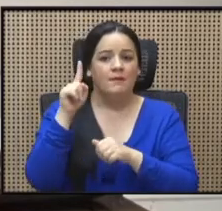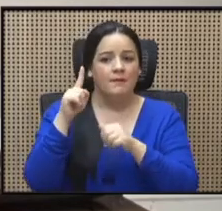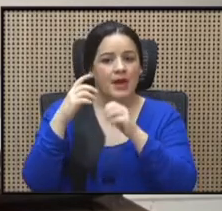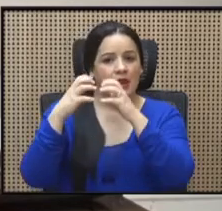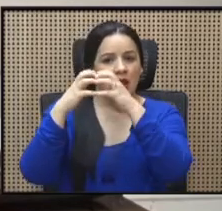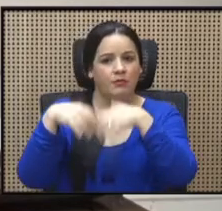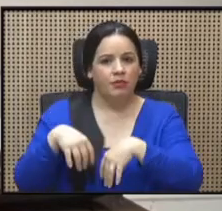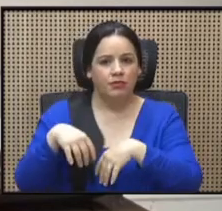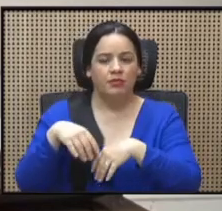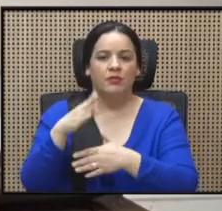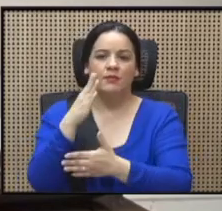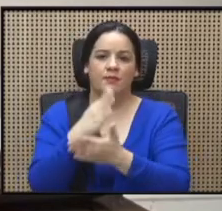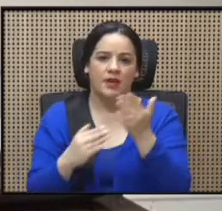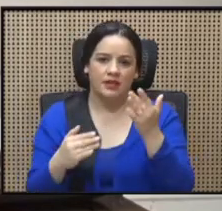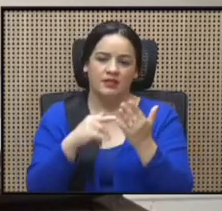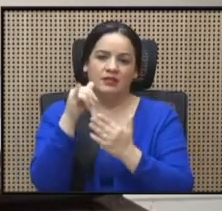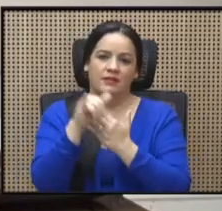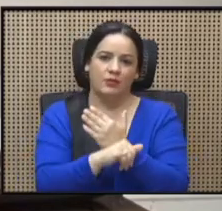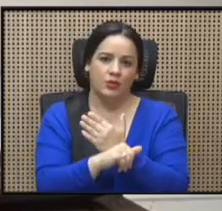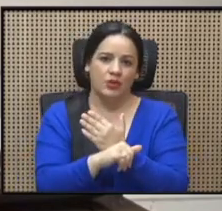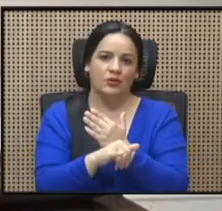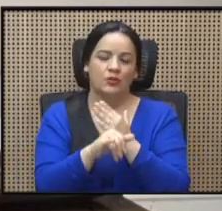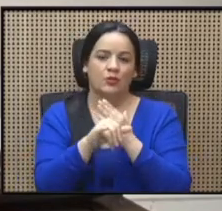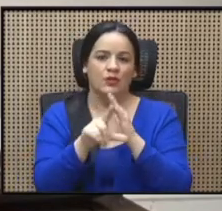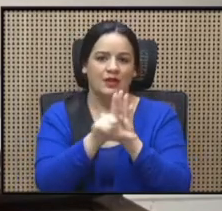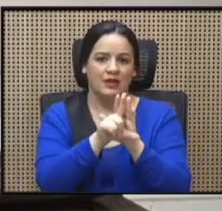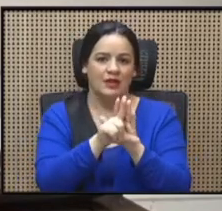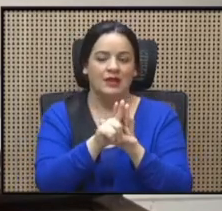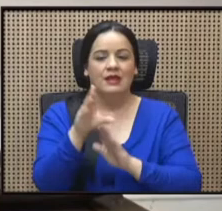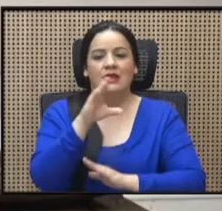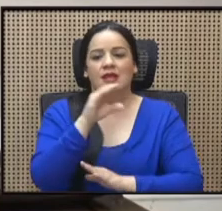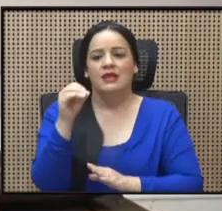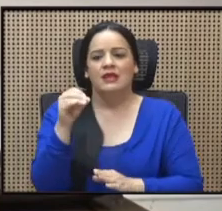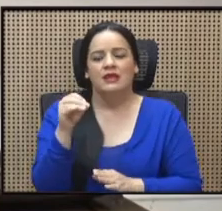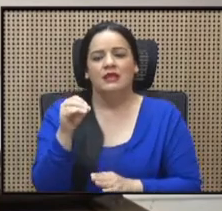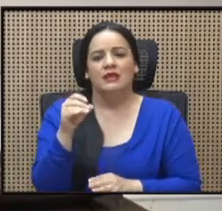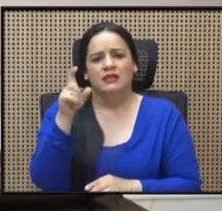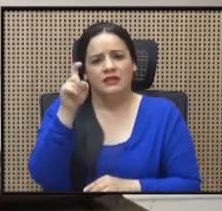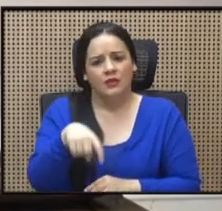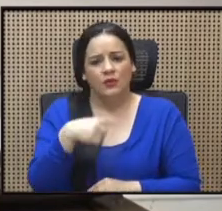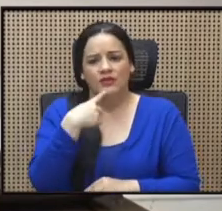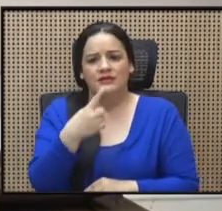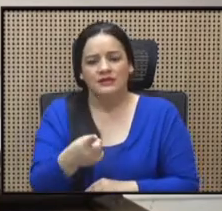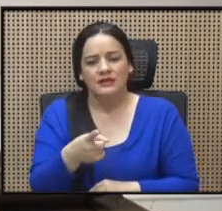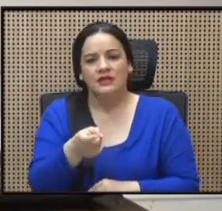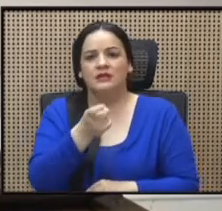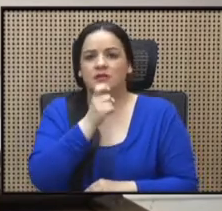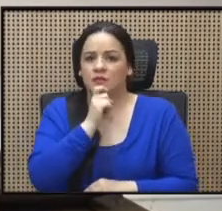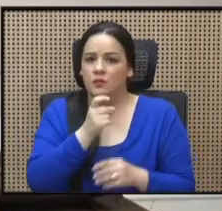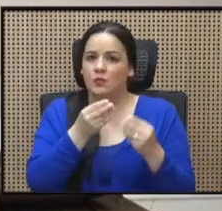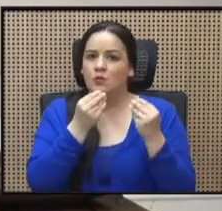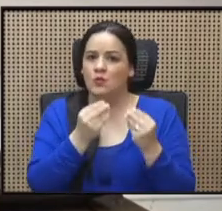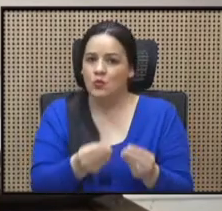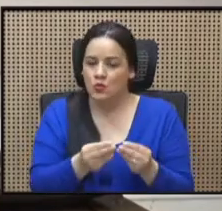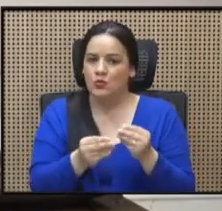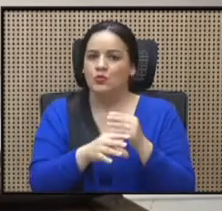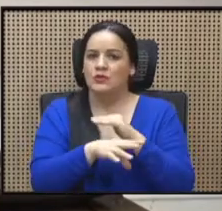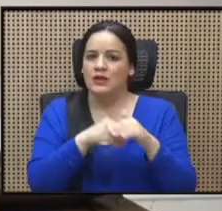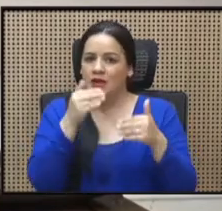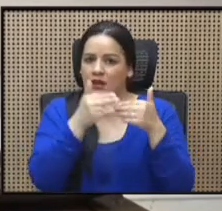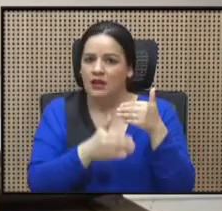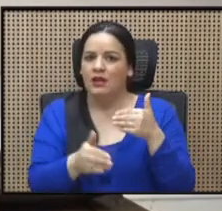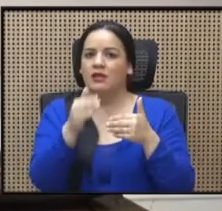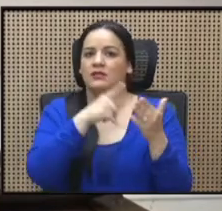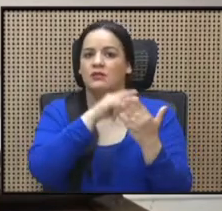de este proyecto de ley. Que tengo que indicar que ha costado muchísimo sacarlo adelante. Proyecto de ley